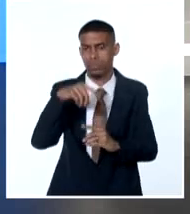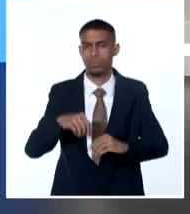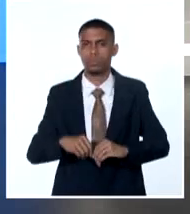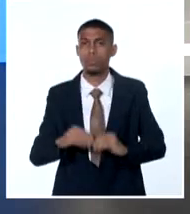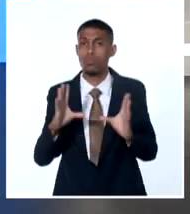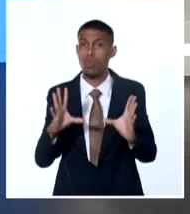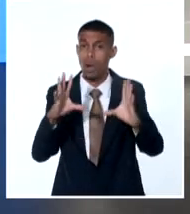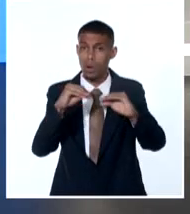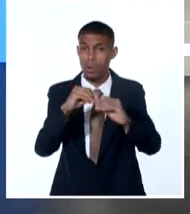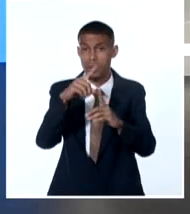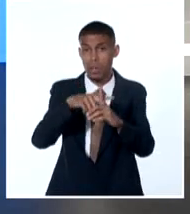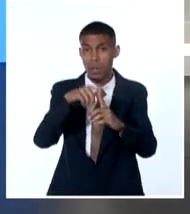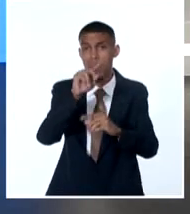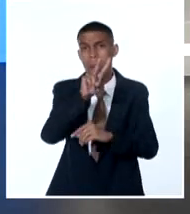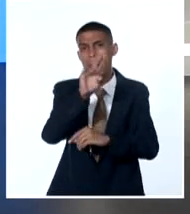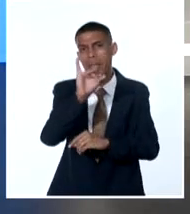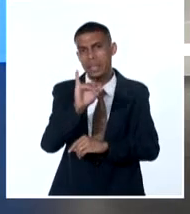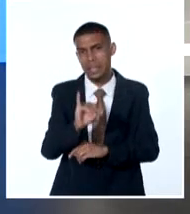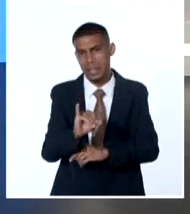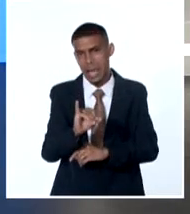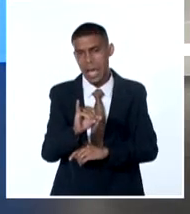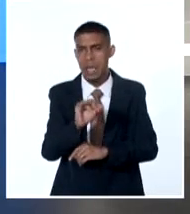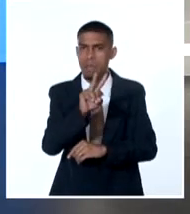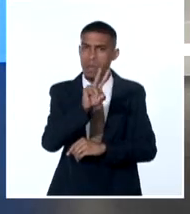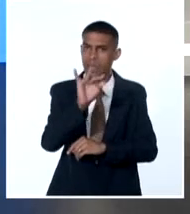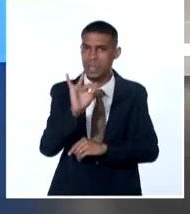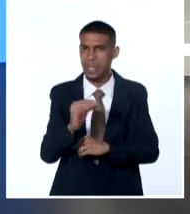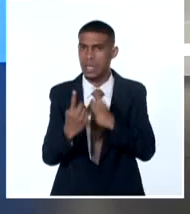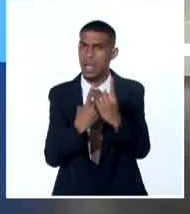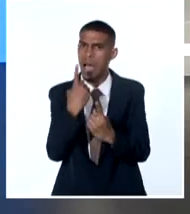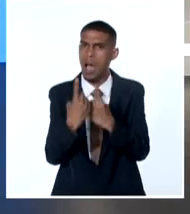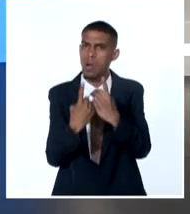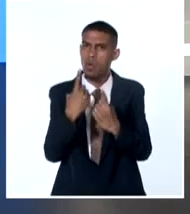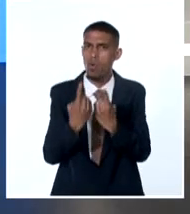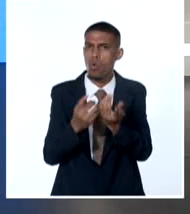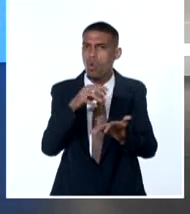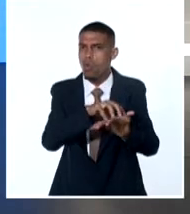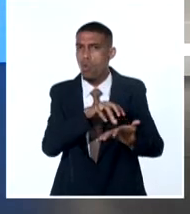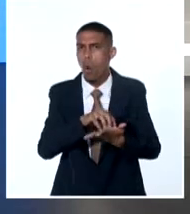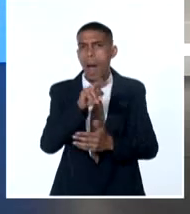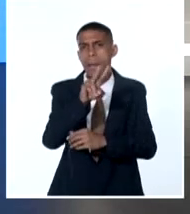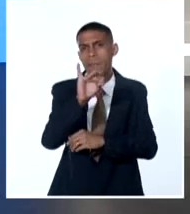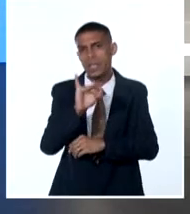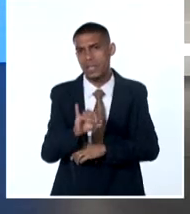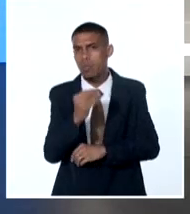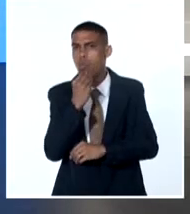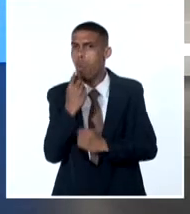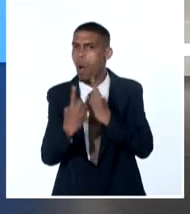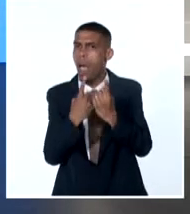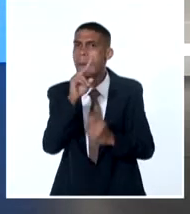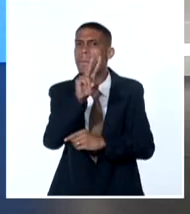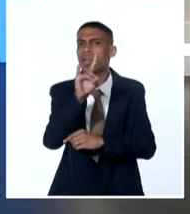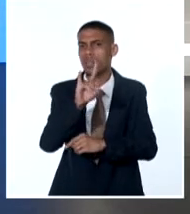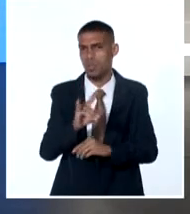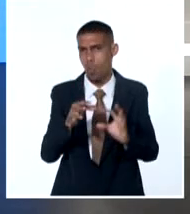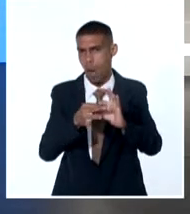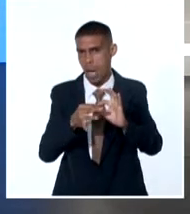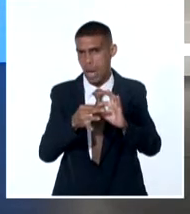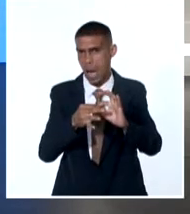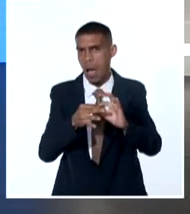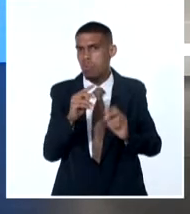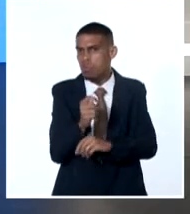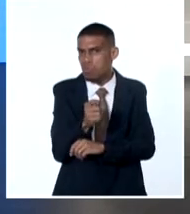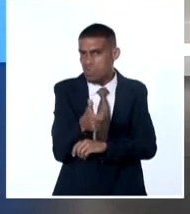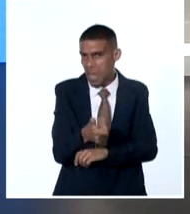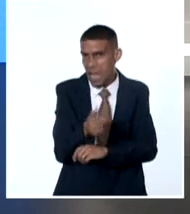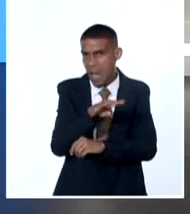estarán con valores entre 26 y 28 grados en el occidente algunos puntos con valores entre 27, pueden llegar hasta los 29 grados en algunas localidades costeras del